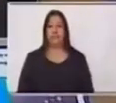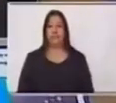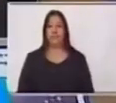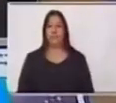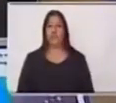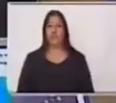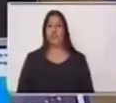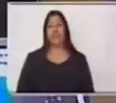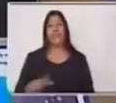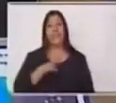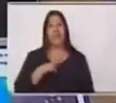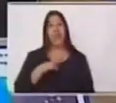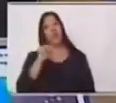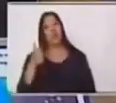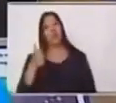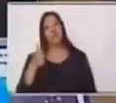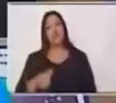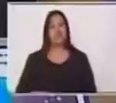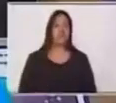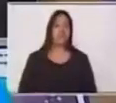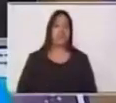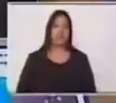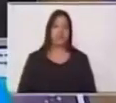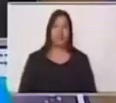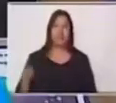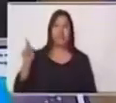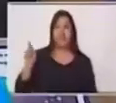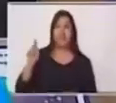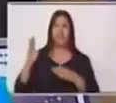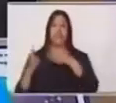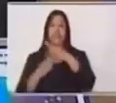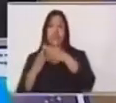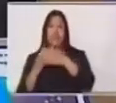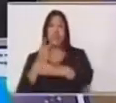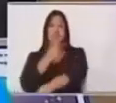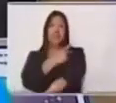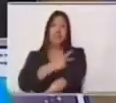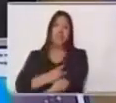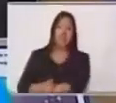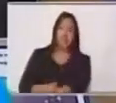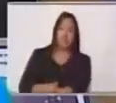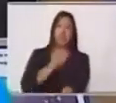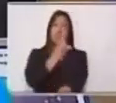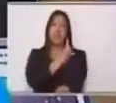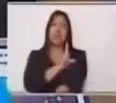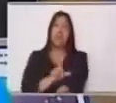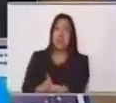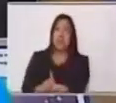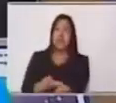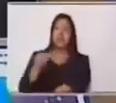Tenemos la siguiente. ¿Se basa en historias y leyendas clásicas de la región?